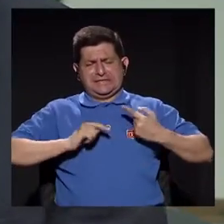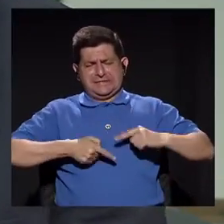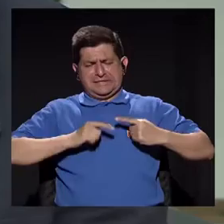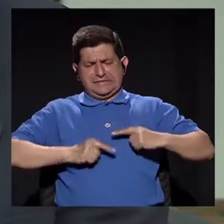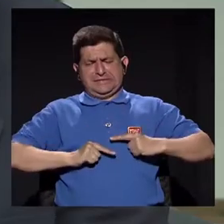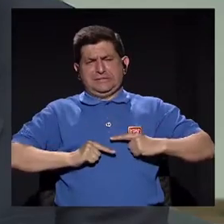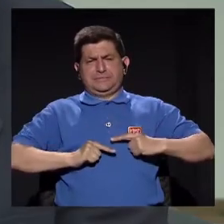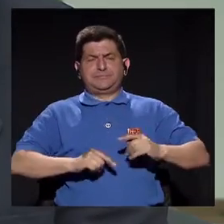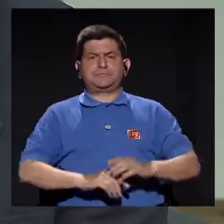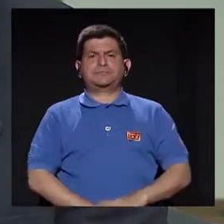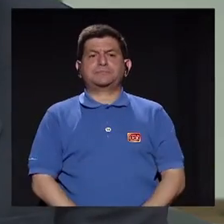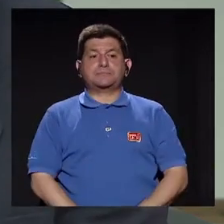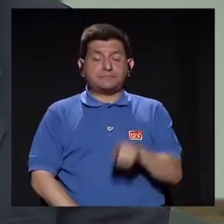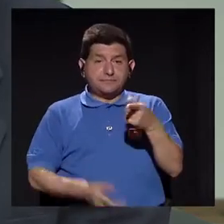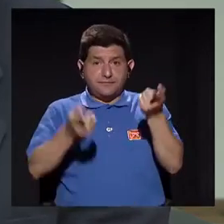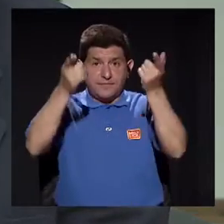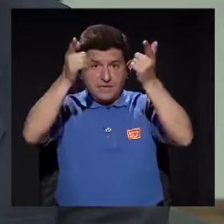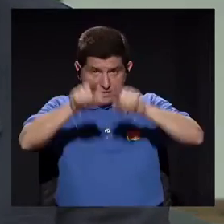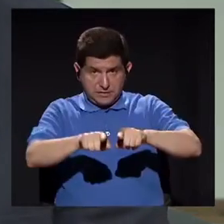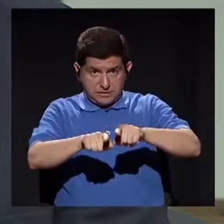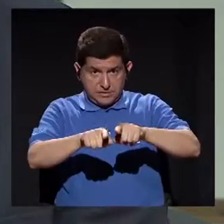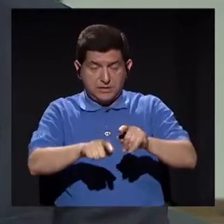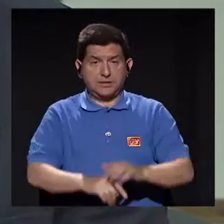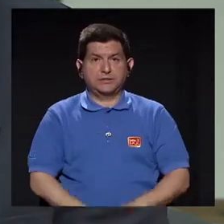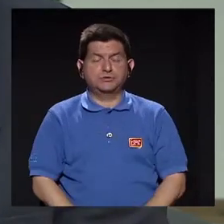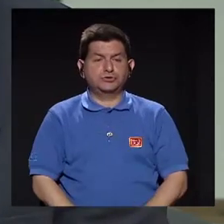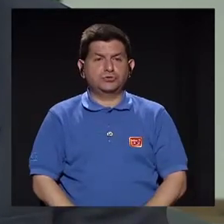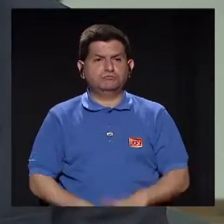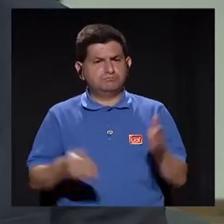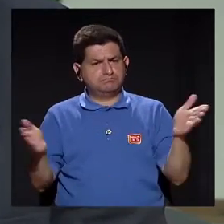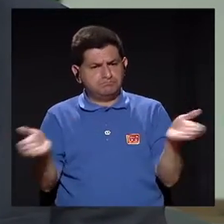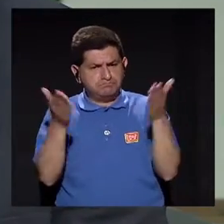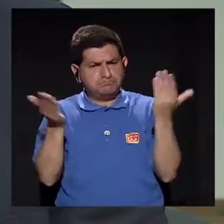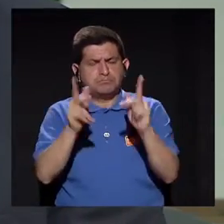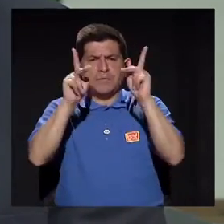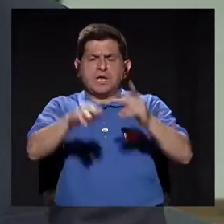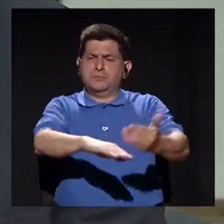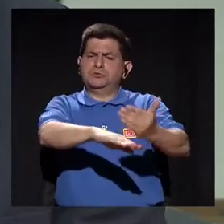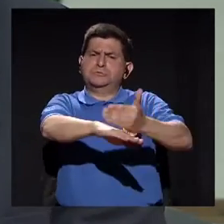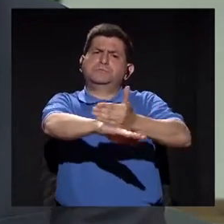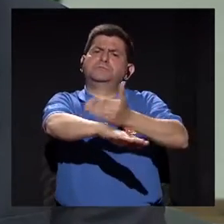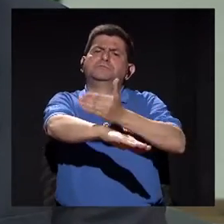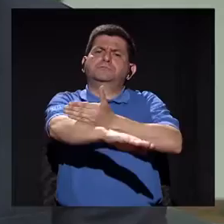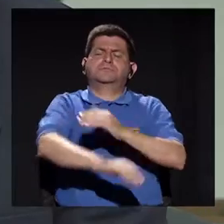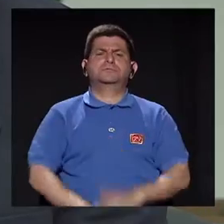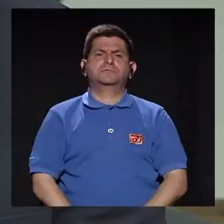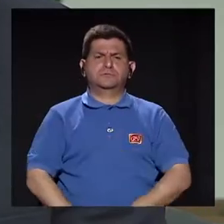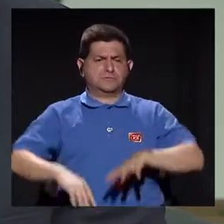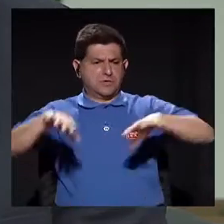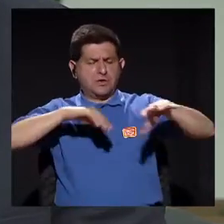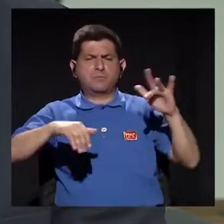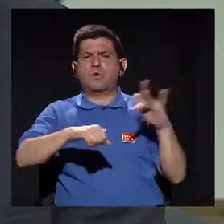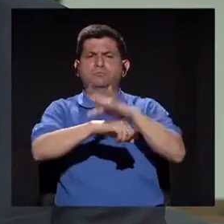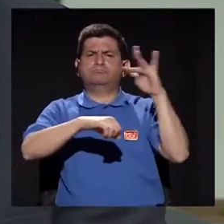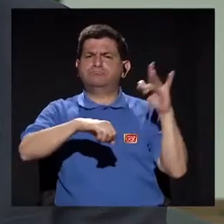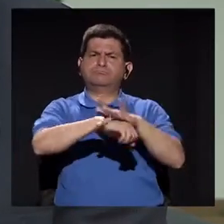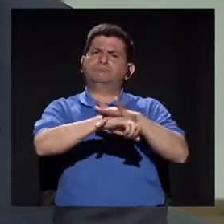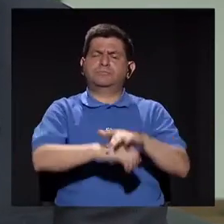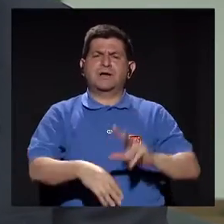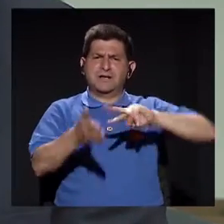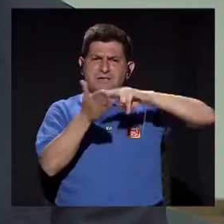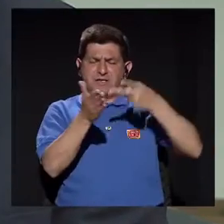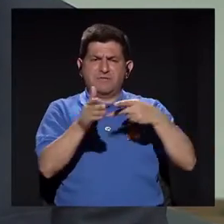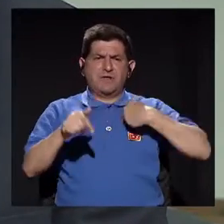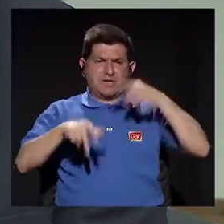vamos a tener. Ese hecho va a ser un aliciente para la recuperación del paciente. Se moviliza más temprano,